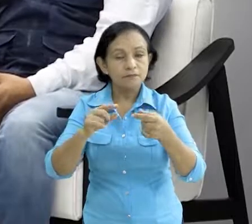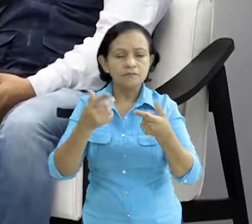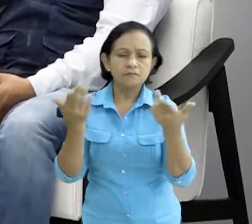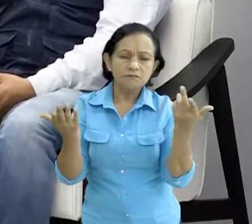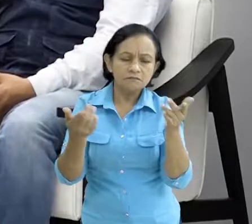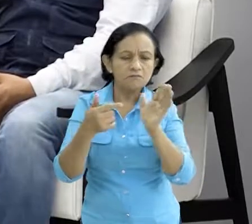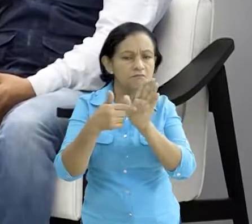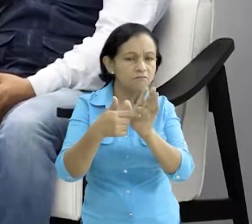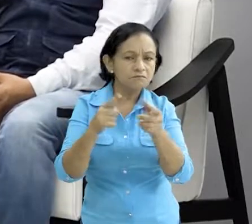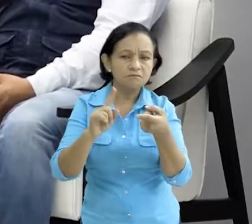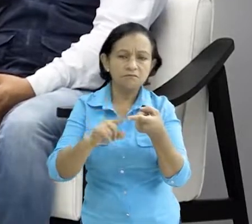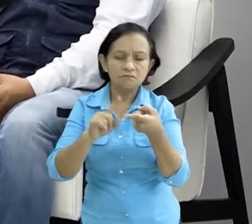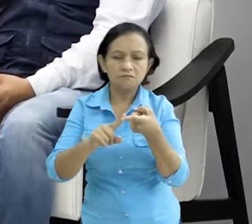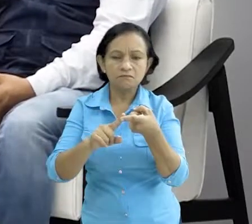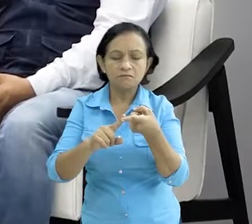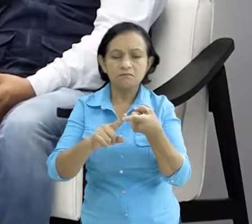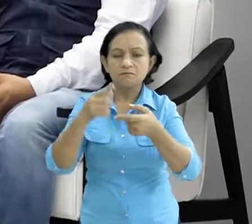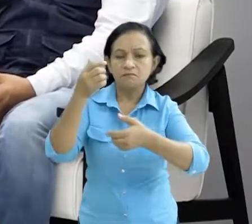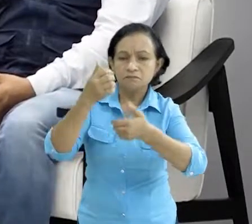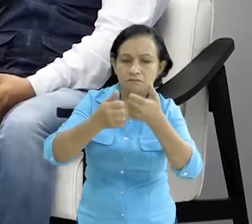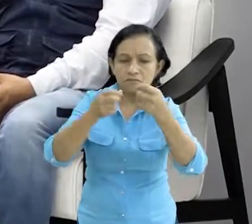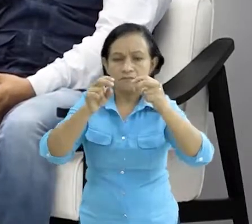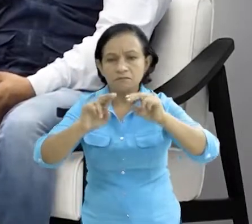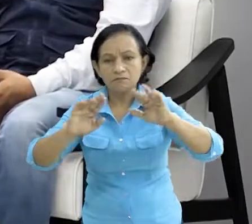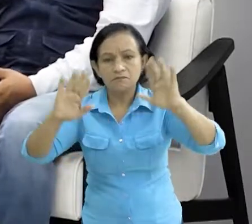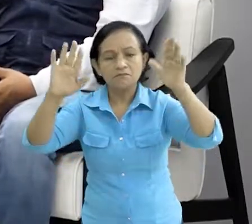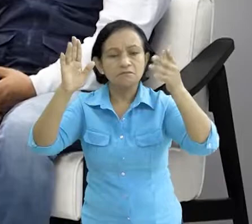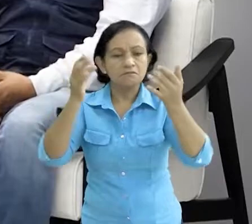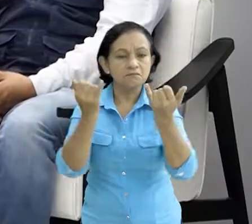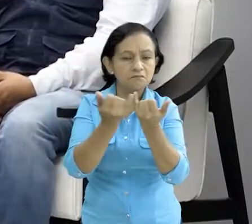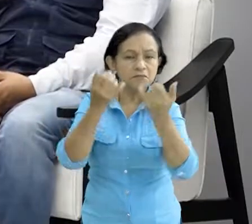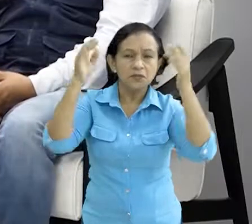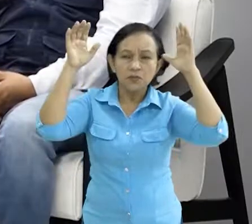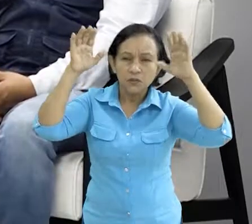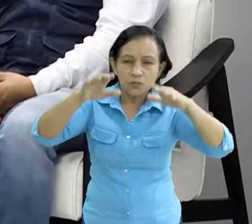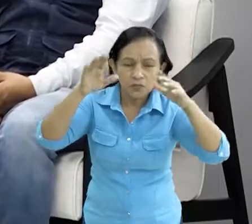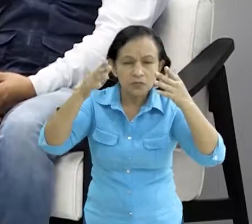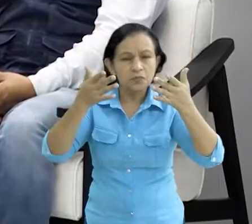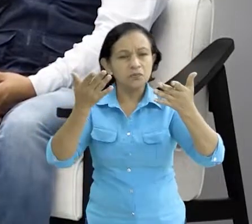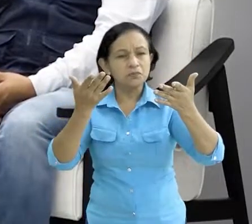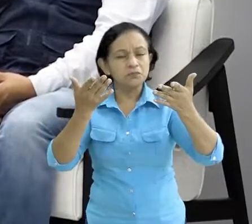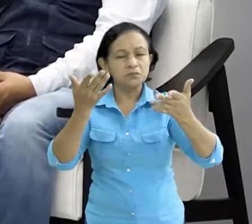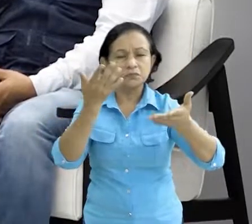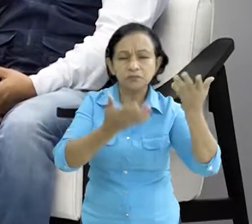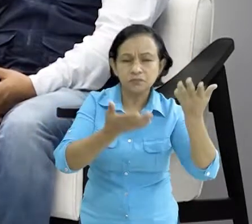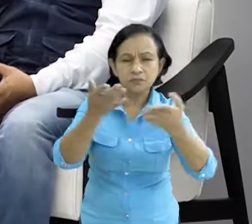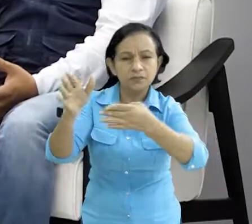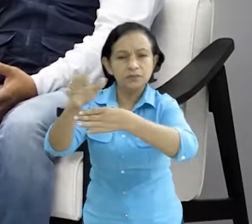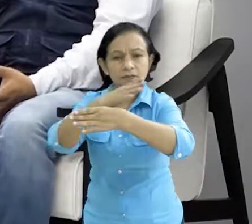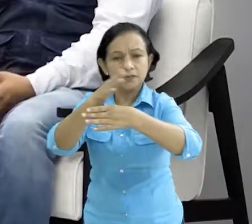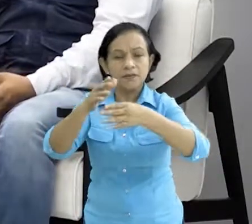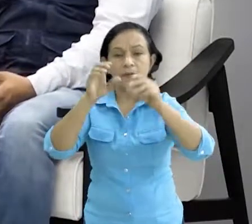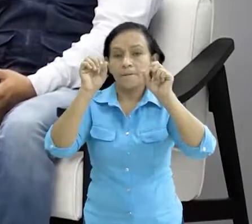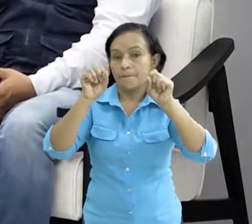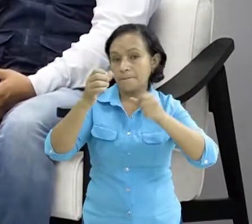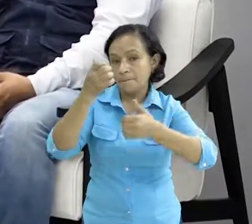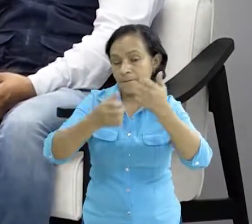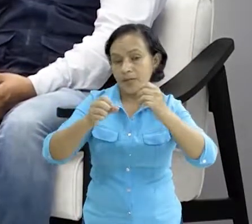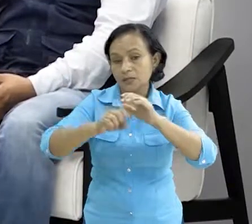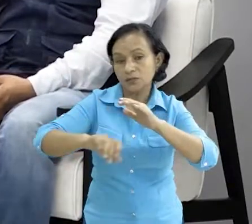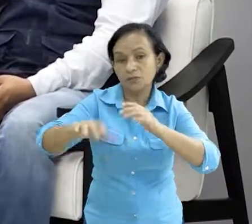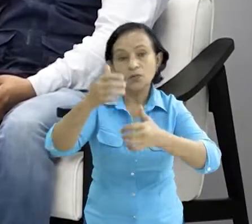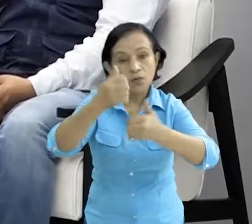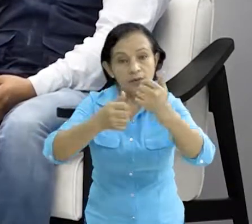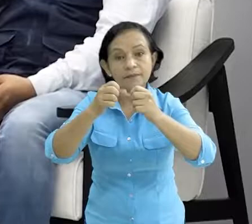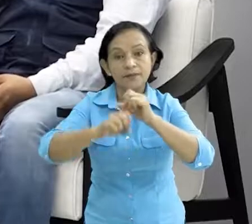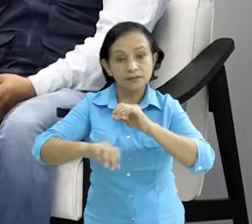fenómenos de orden geológico, meteorológico, hidrometeorológico, también fenómenos sociales.